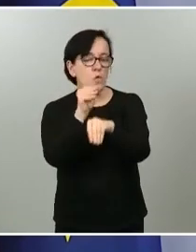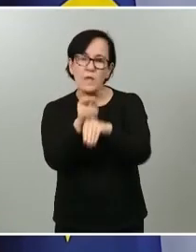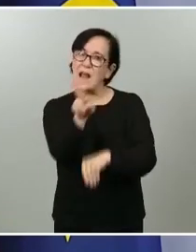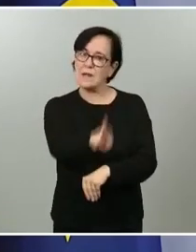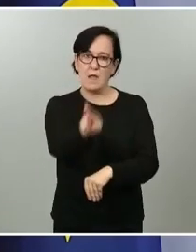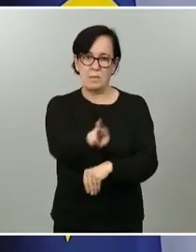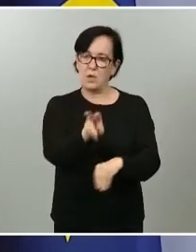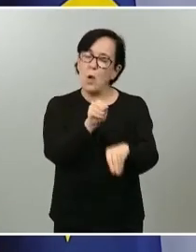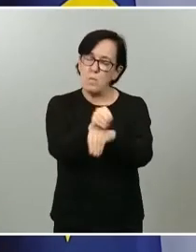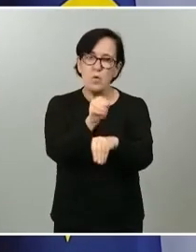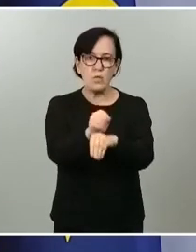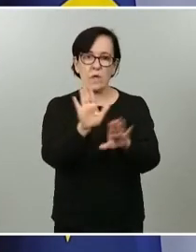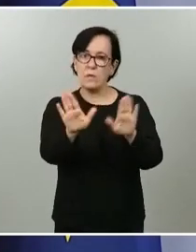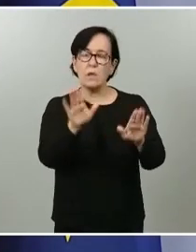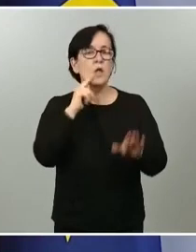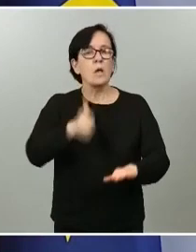desescalada. Es más que nunca